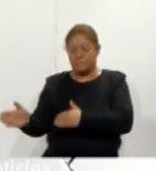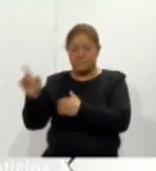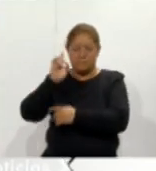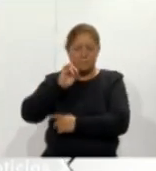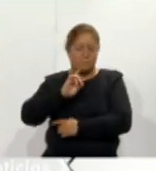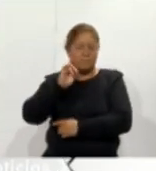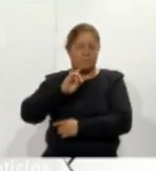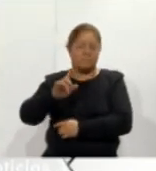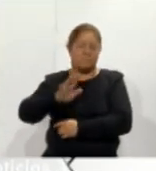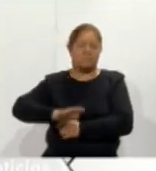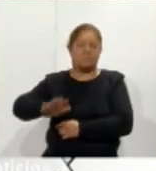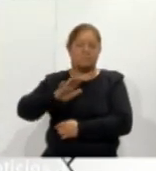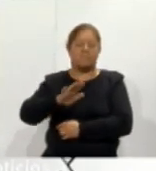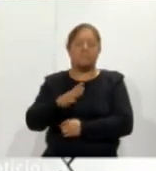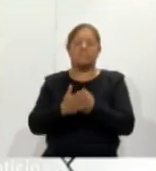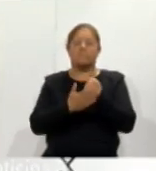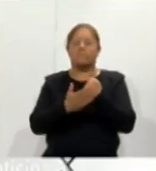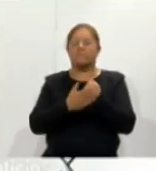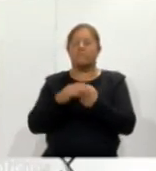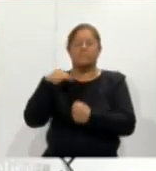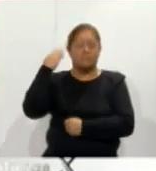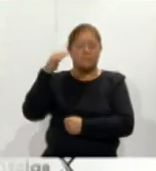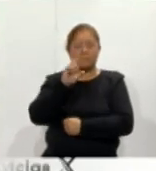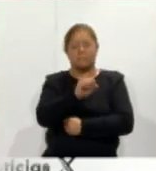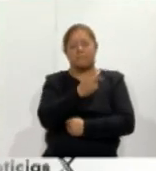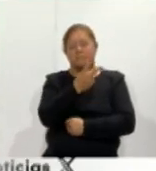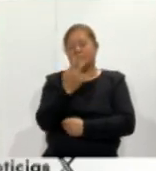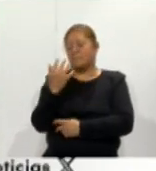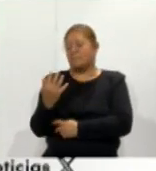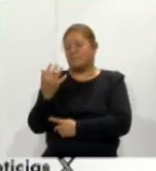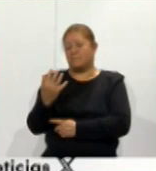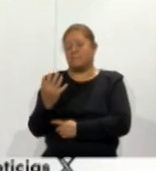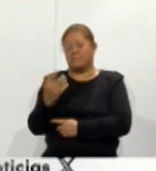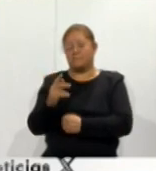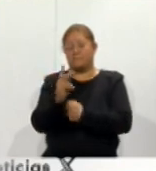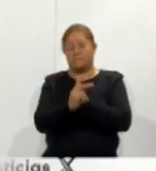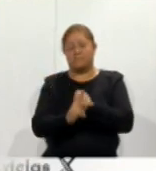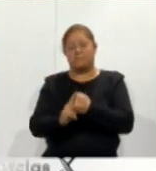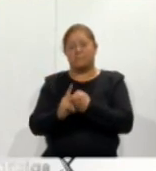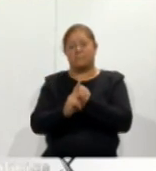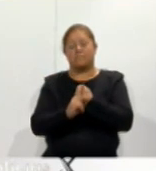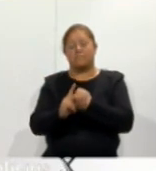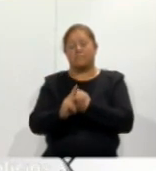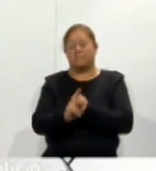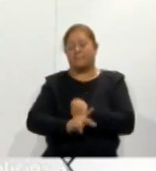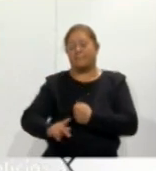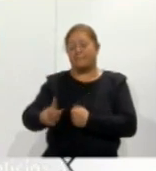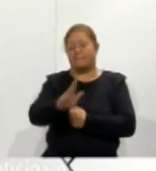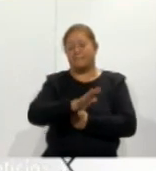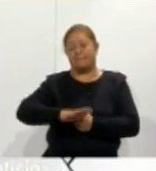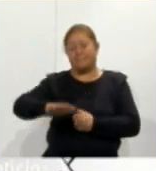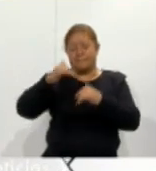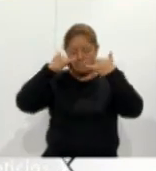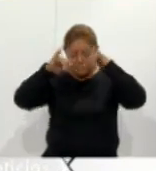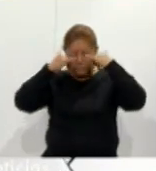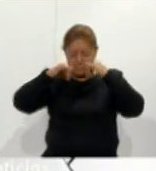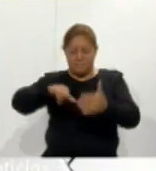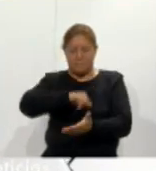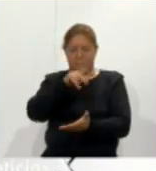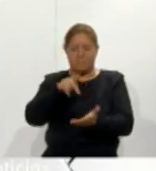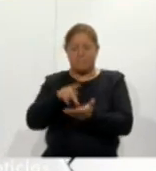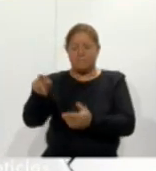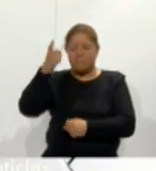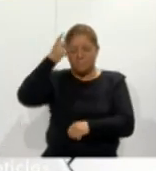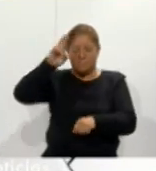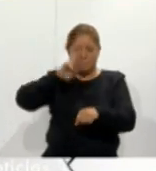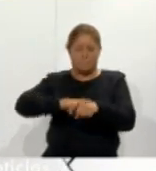el próximo 22 de marzo a las 17 horas en la Plaza de Toros Rodolfo Rodríguez El Pana de Apisaco. La directora de Tauromaquia Mexicana